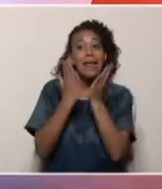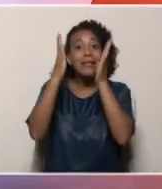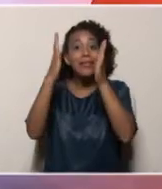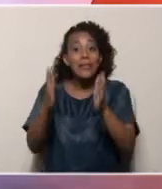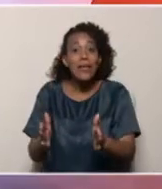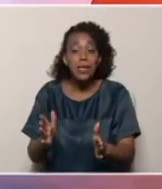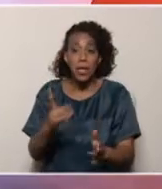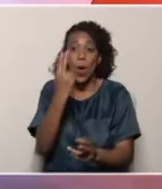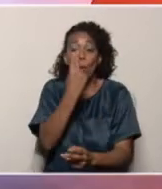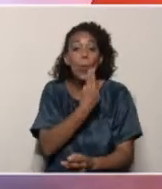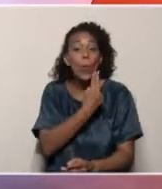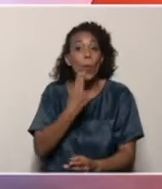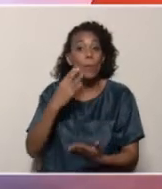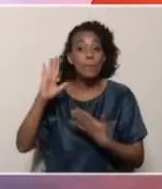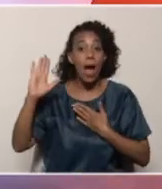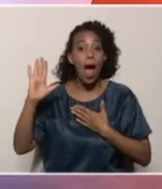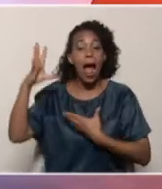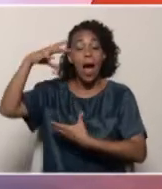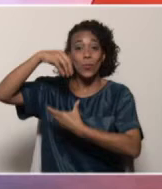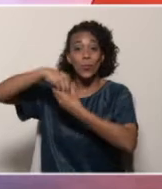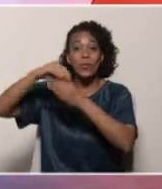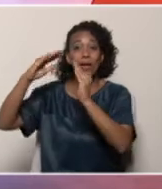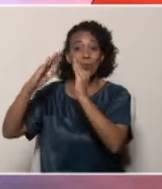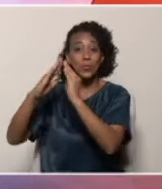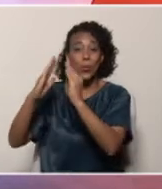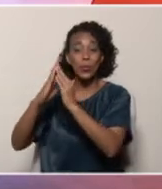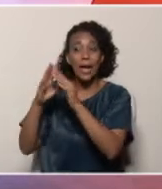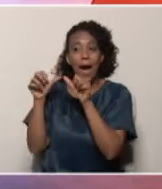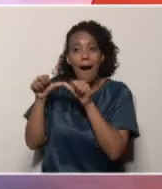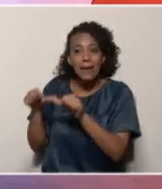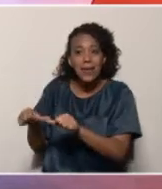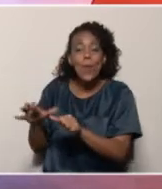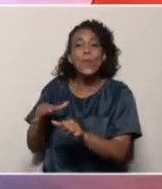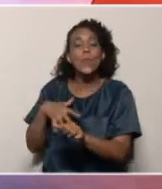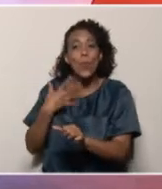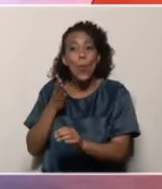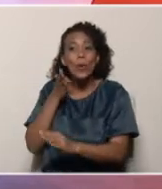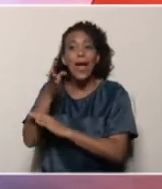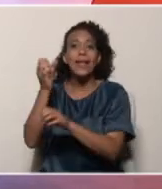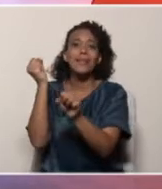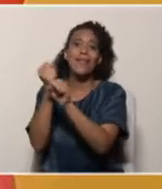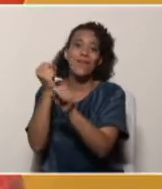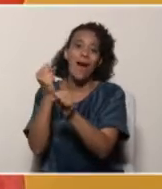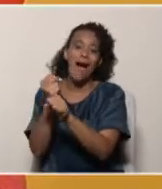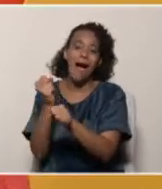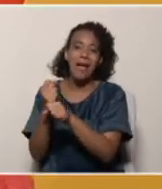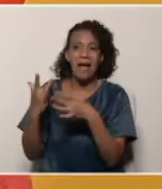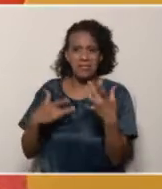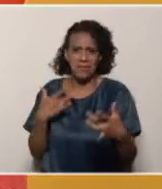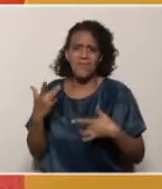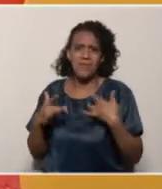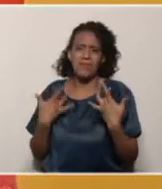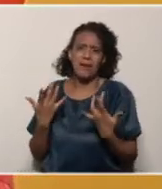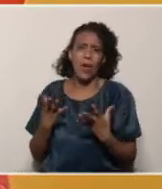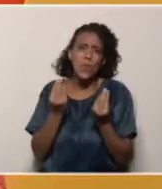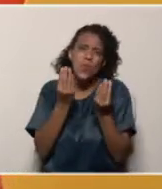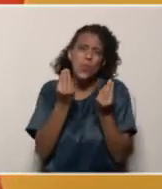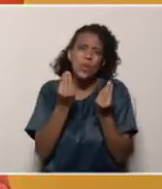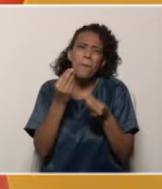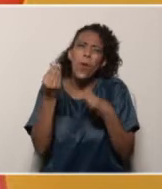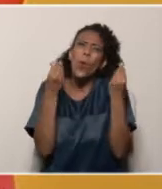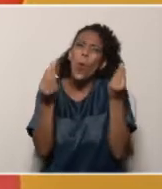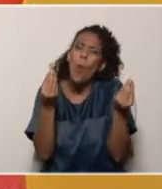estudiantes cumplan la cuarentena social y que desde casa también puedan ir trabajando estas actividades. Muchos de ellos se